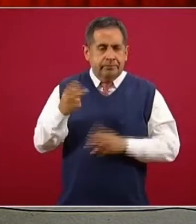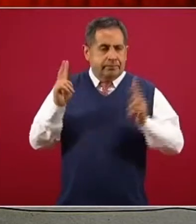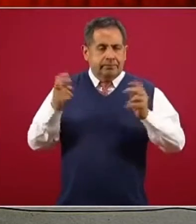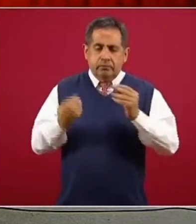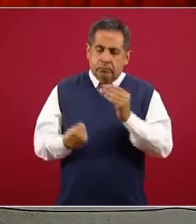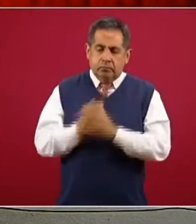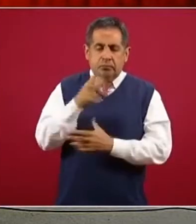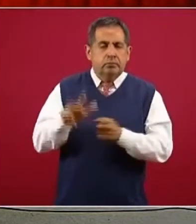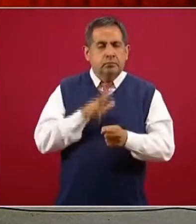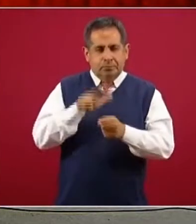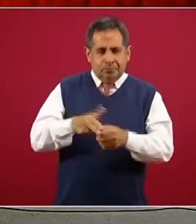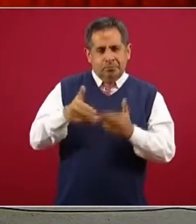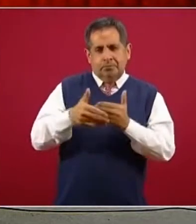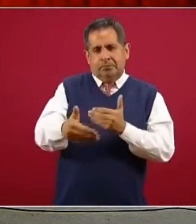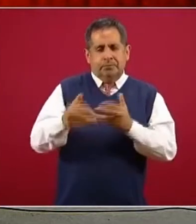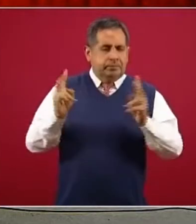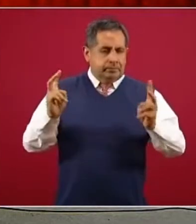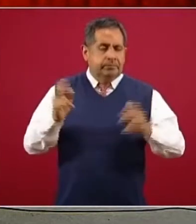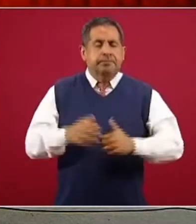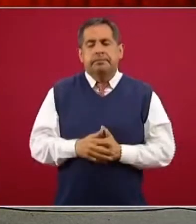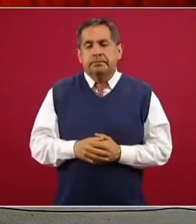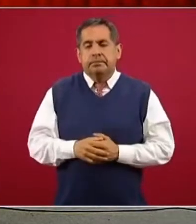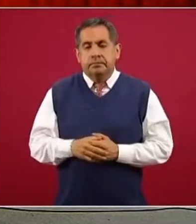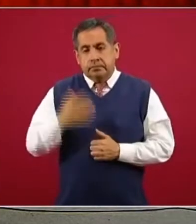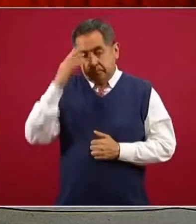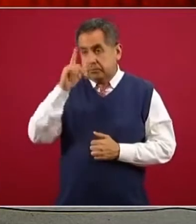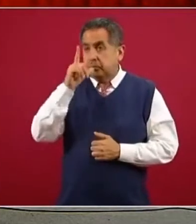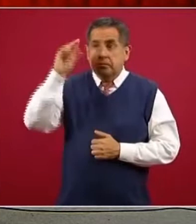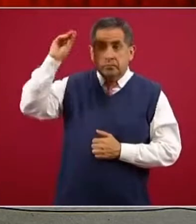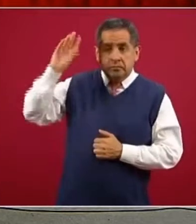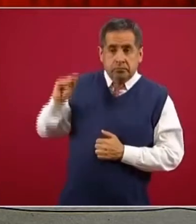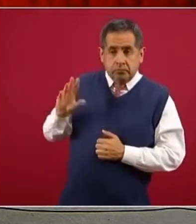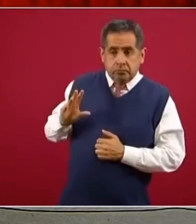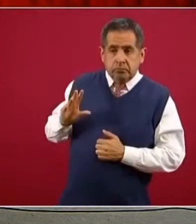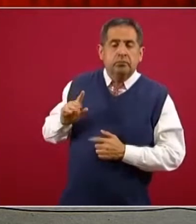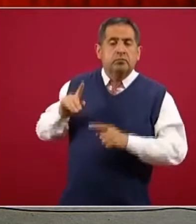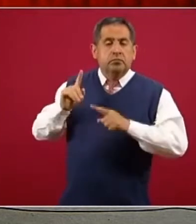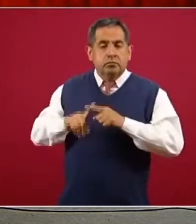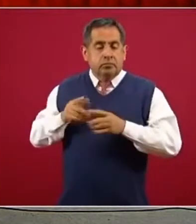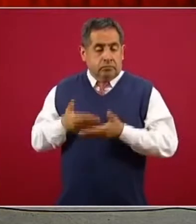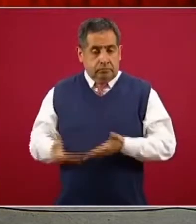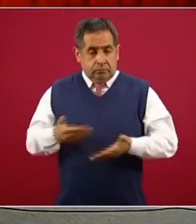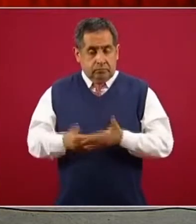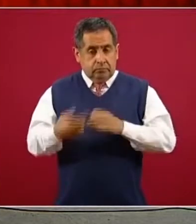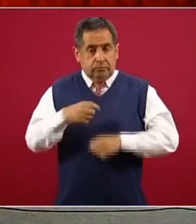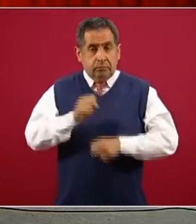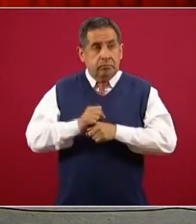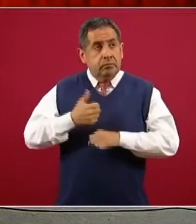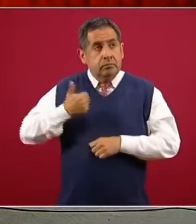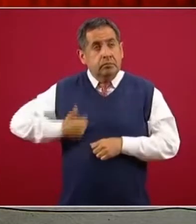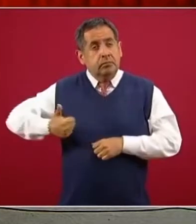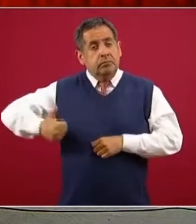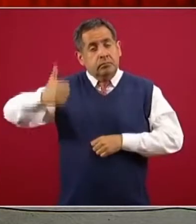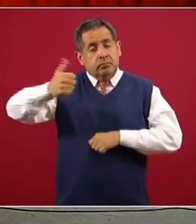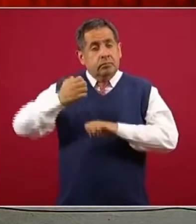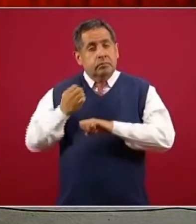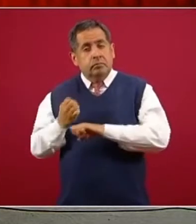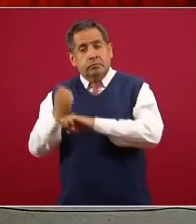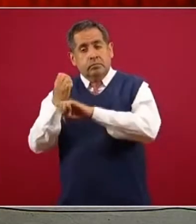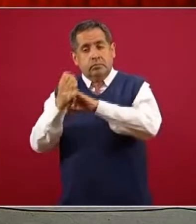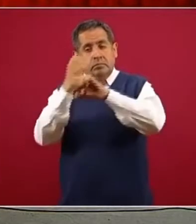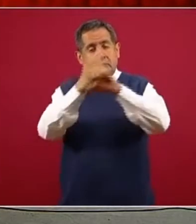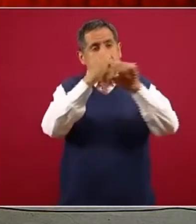de Epidemiología. Mientras tanto, los casos sospechosos acumulados de la enfermedad COVID-19 aumentaron a 83.820